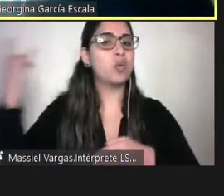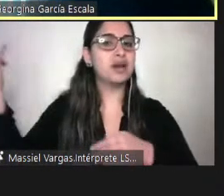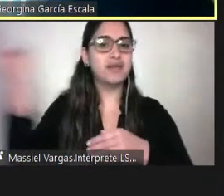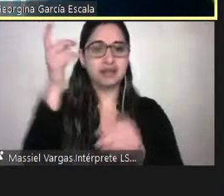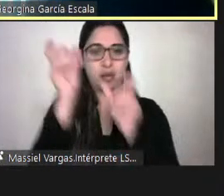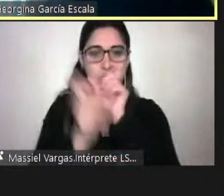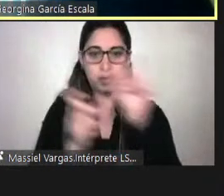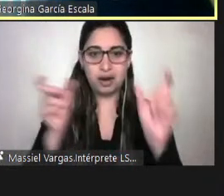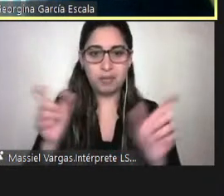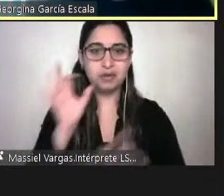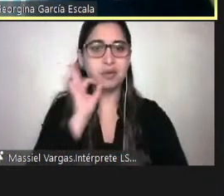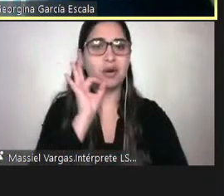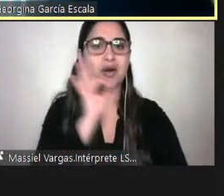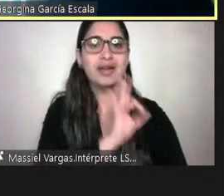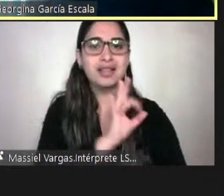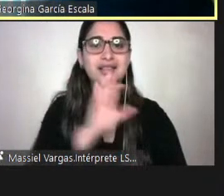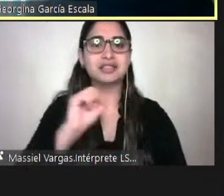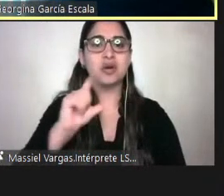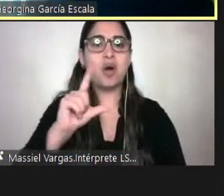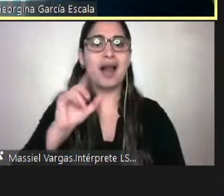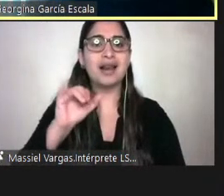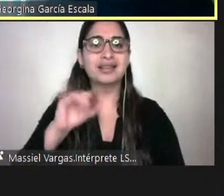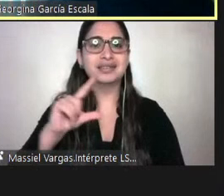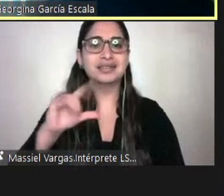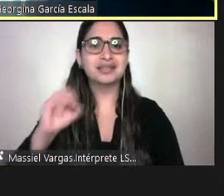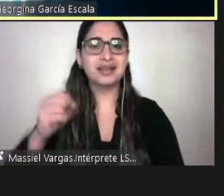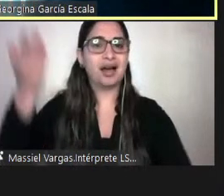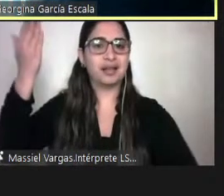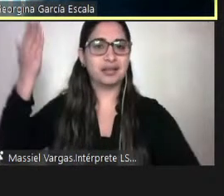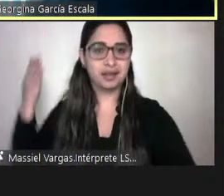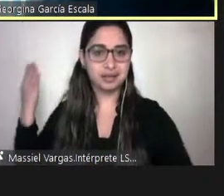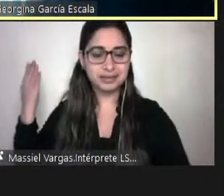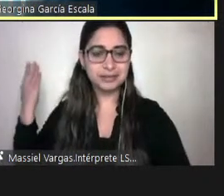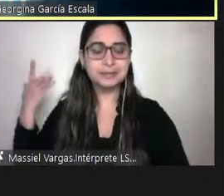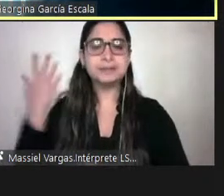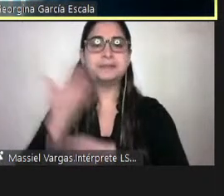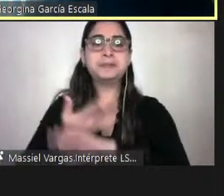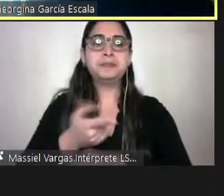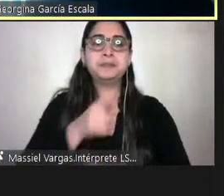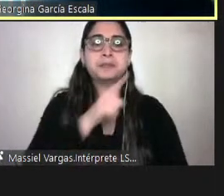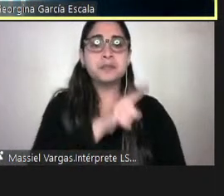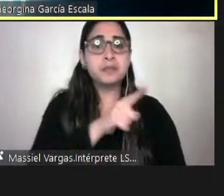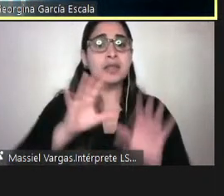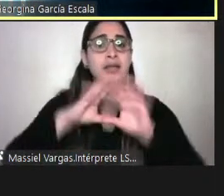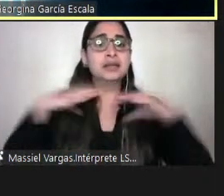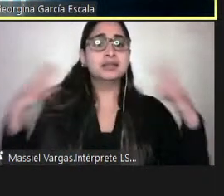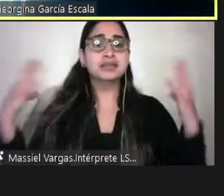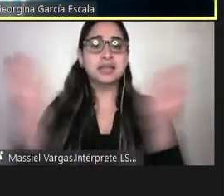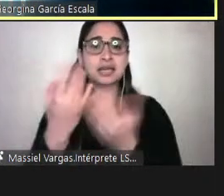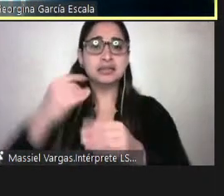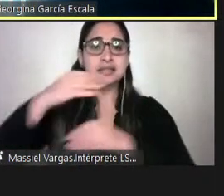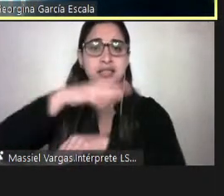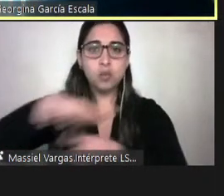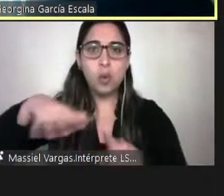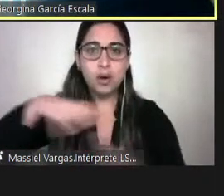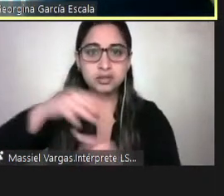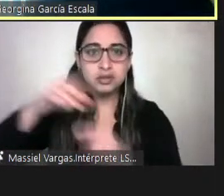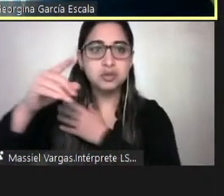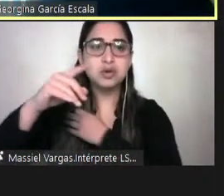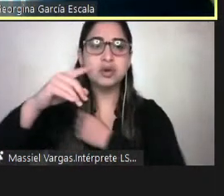había planteado Alicia anteriormente. en ese contexto entonces hay unas leyes